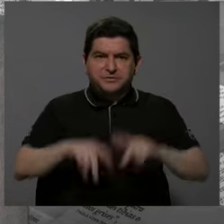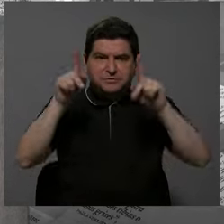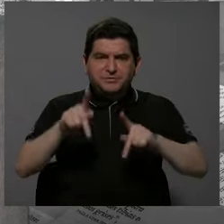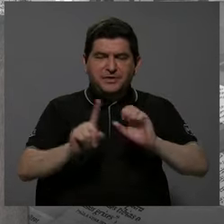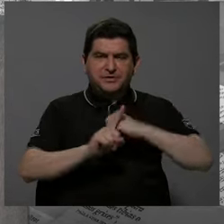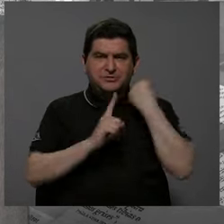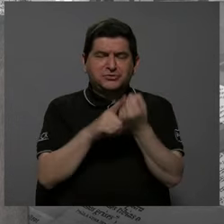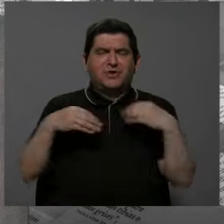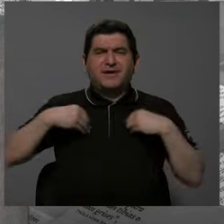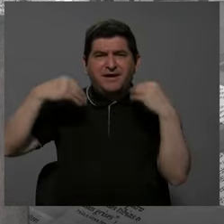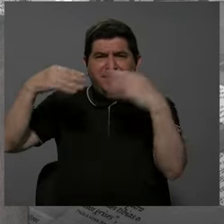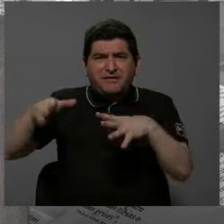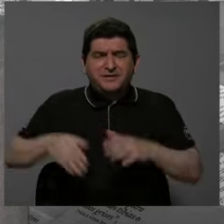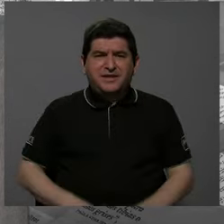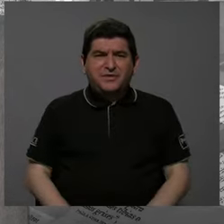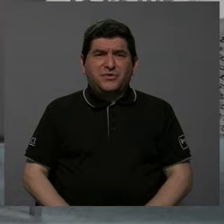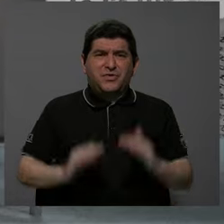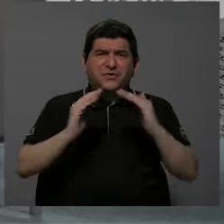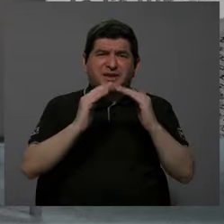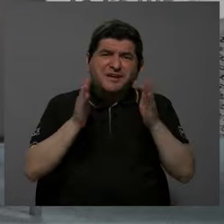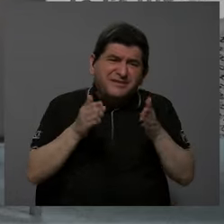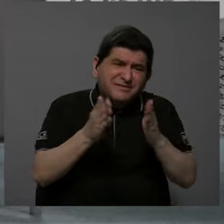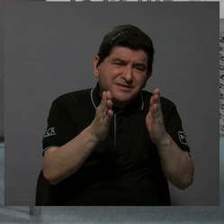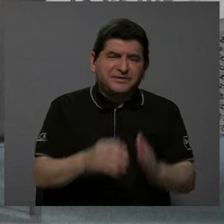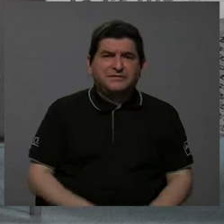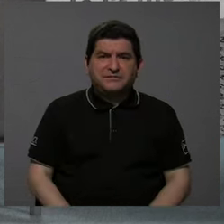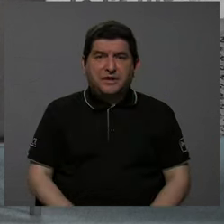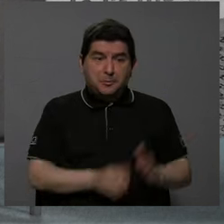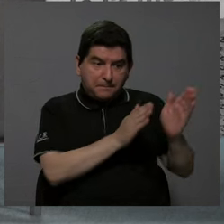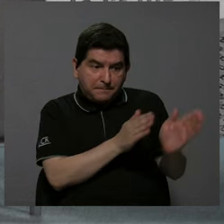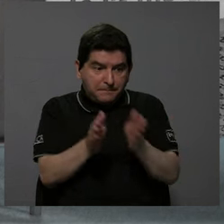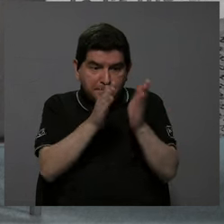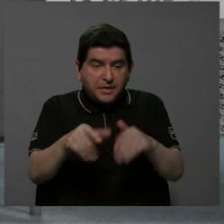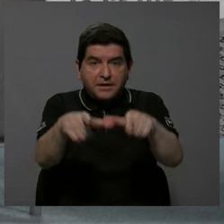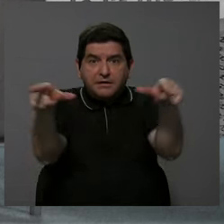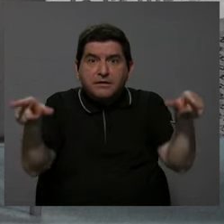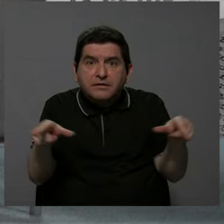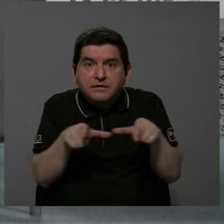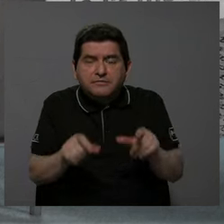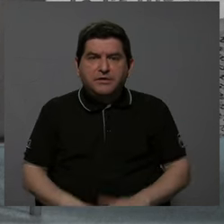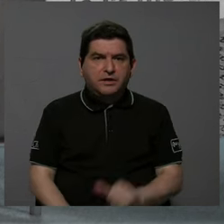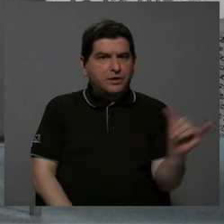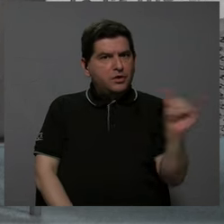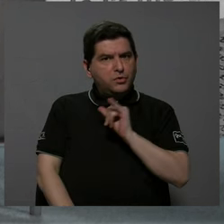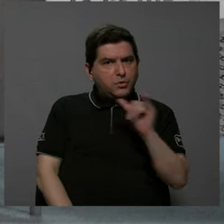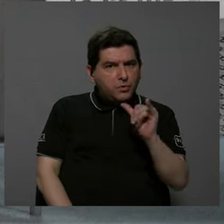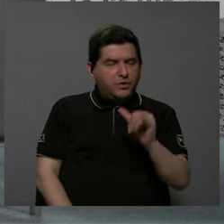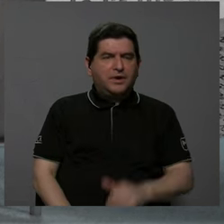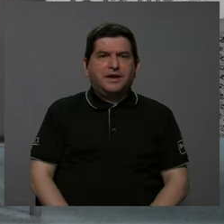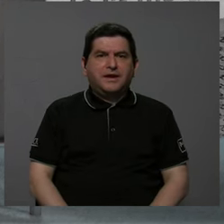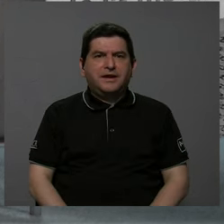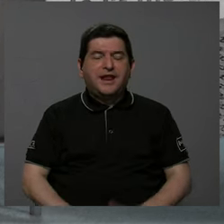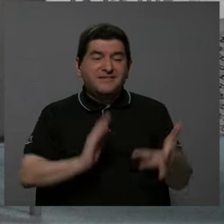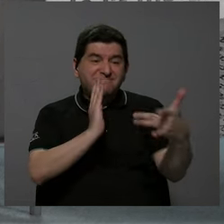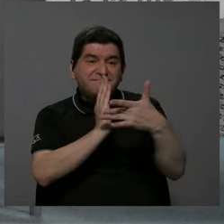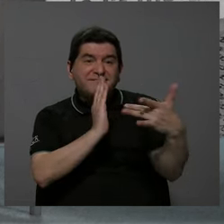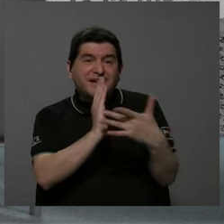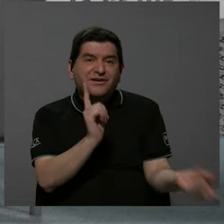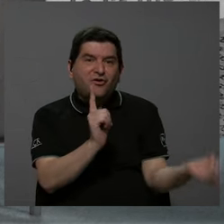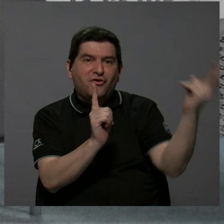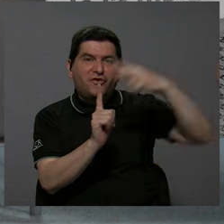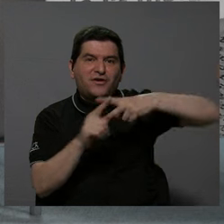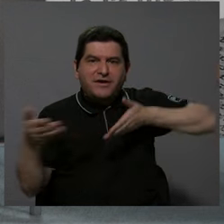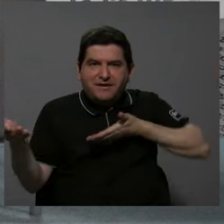de personas en condición de abandono en calle, todo lo que tiene que ver con la planificación de los territorios, todo lo que tiene que ver con la tecnología